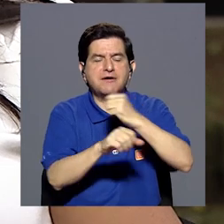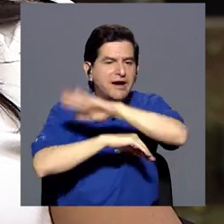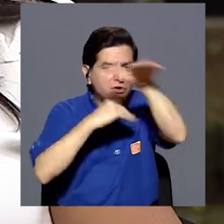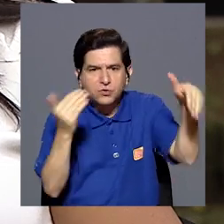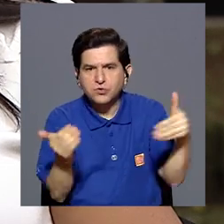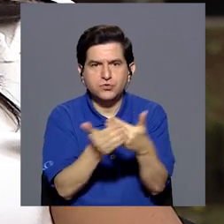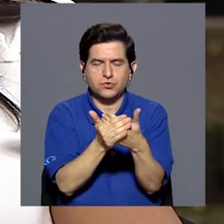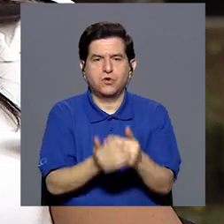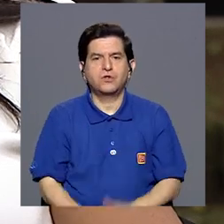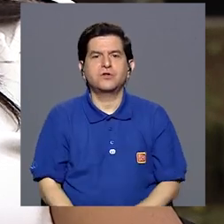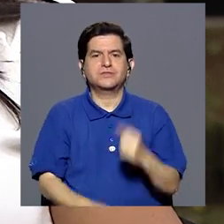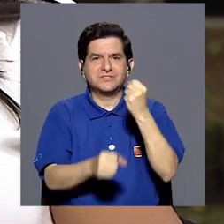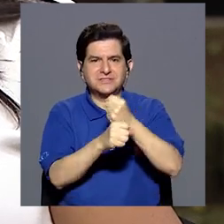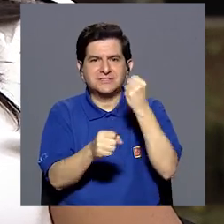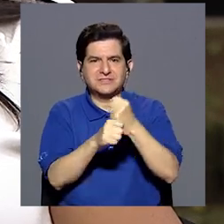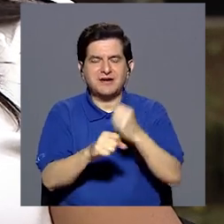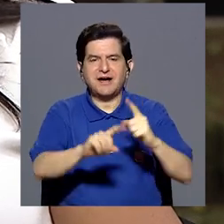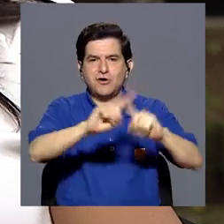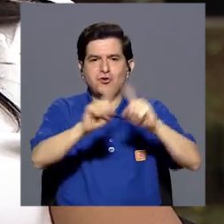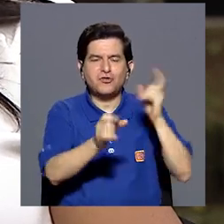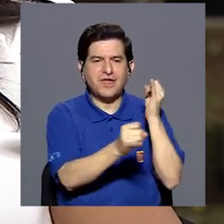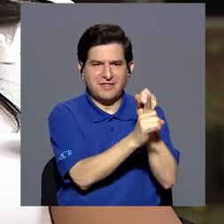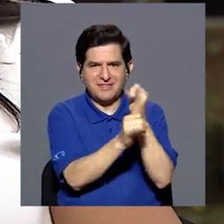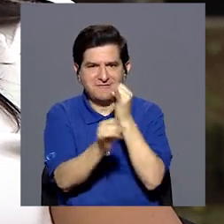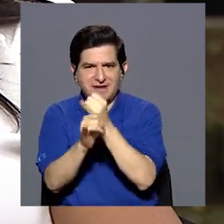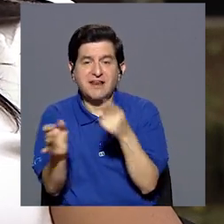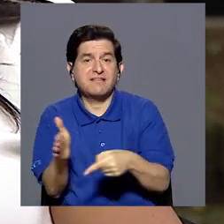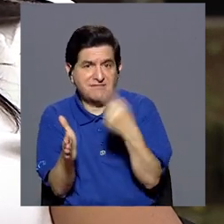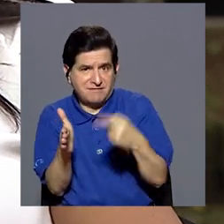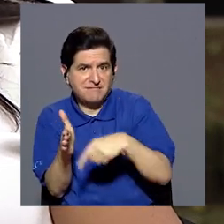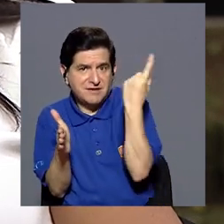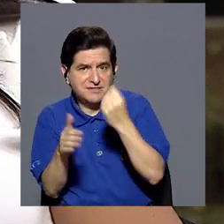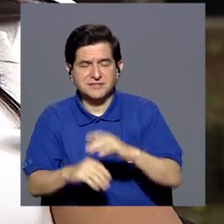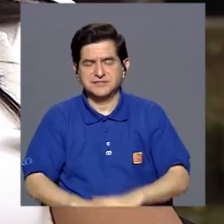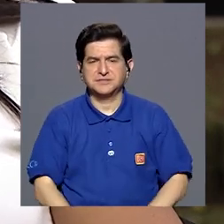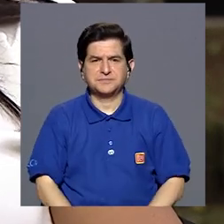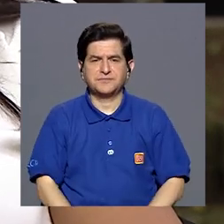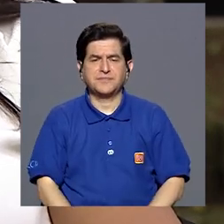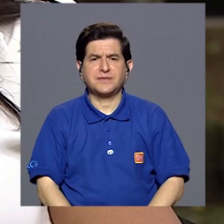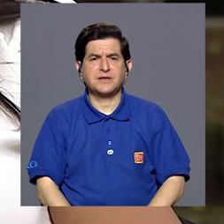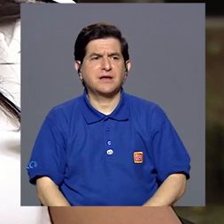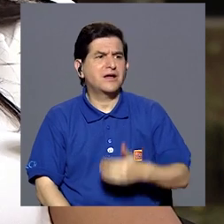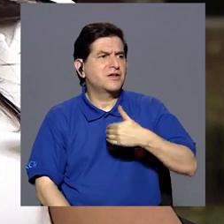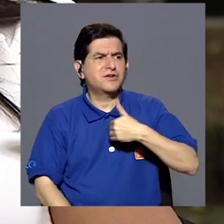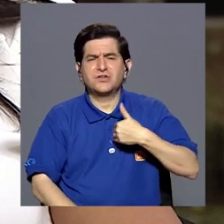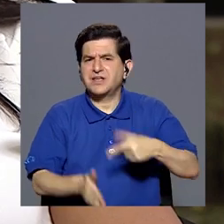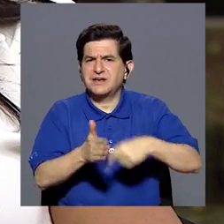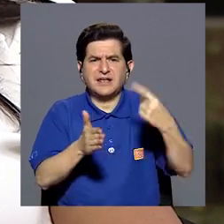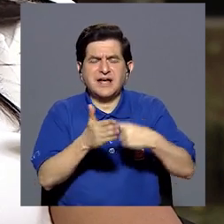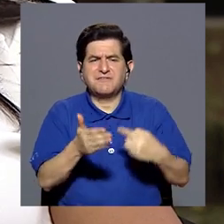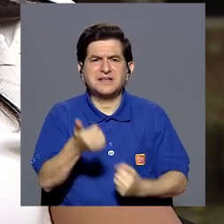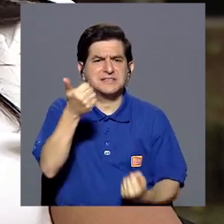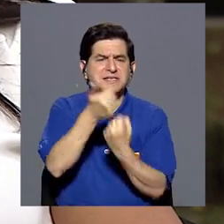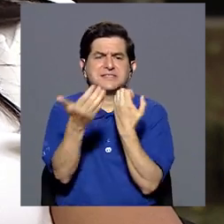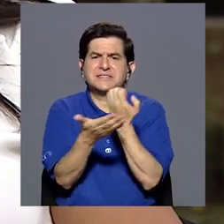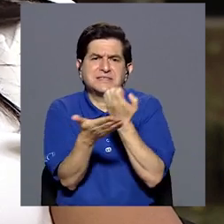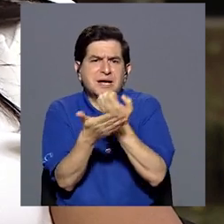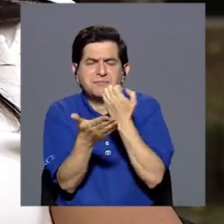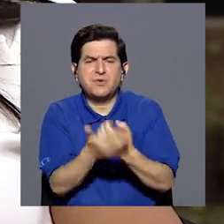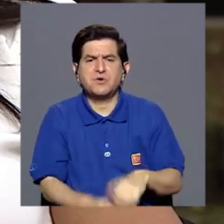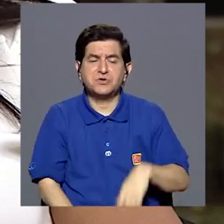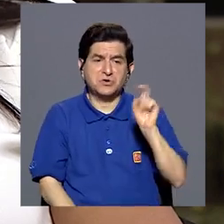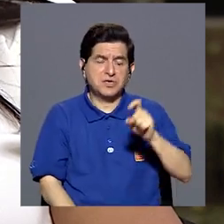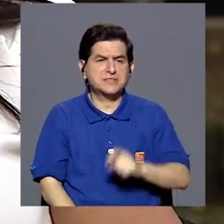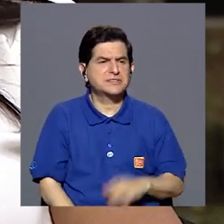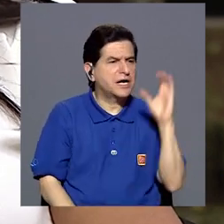en conjunto, es un trabajo interinstitucional muchas veces, ¿verdad? Donde a veces no se tienen los apoyos económicos, entonces hay que